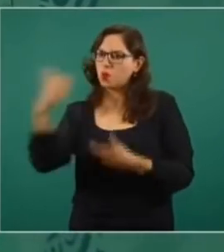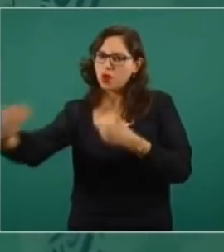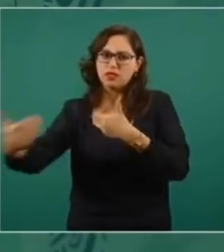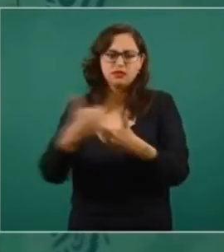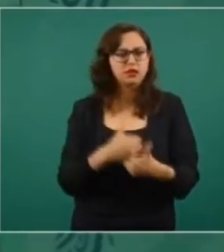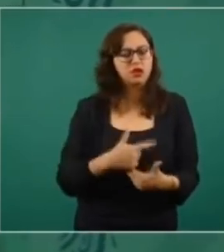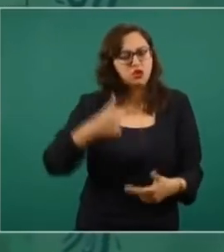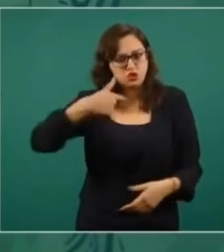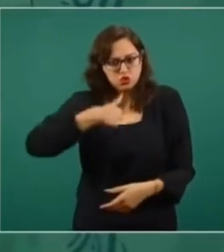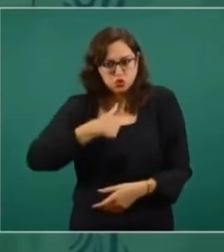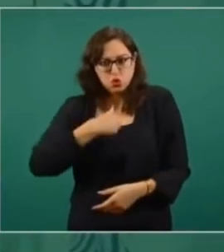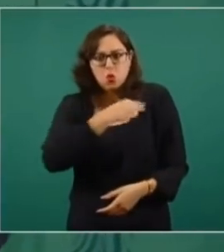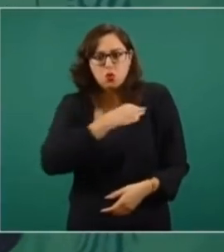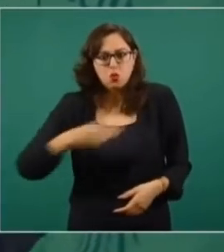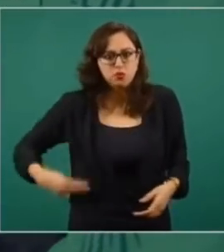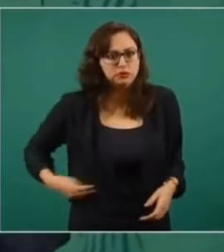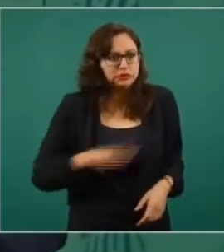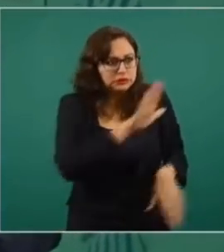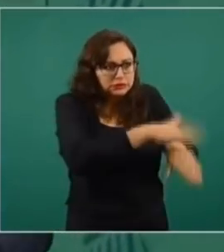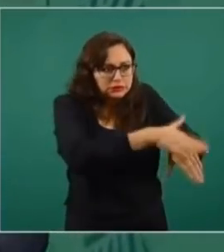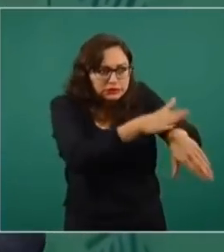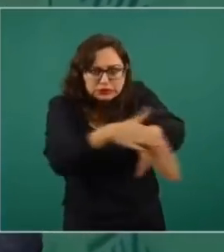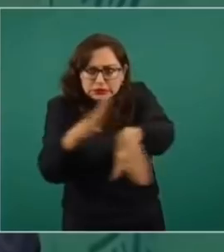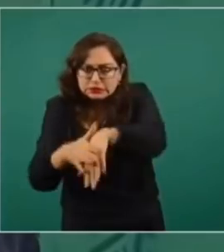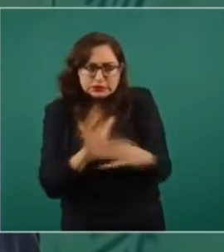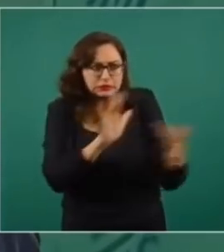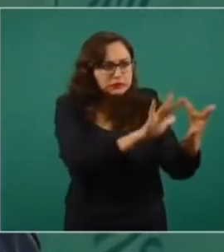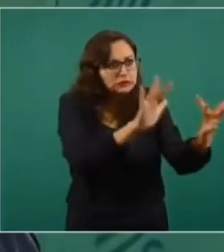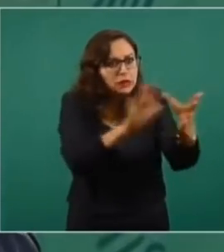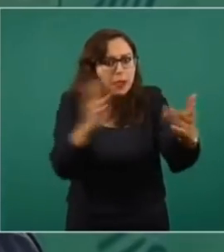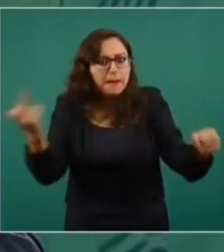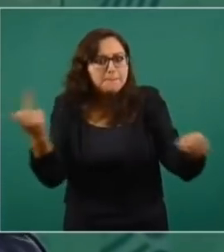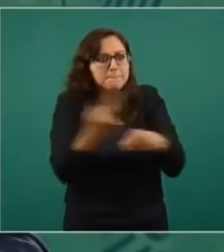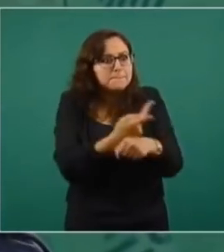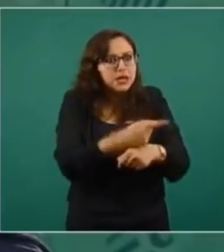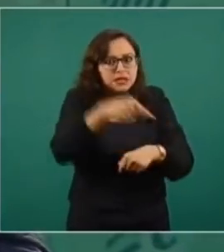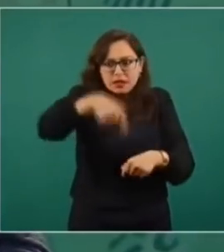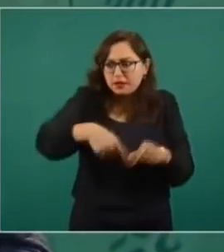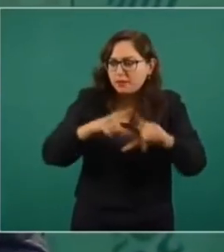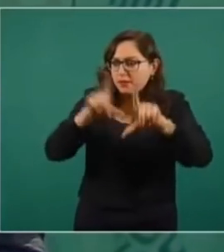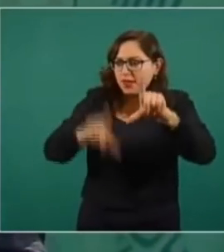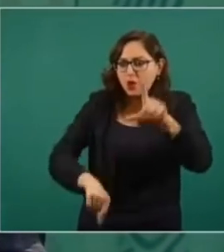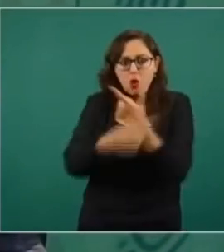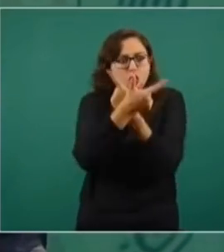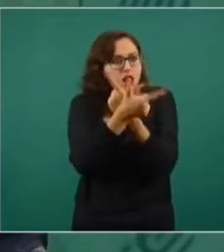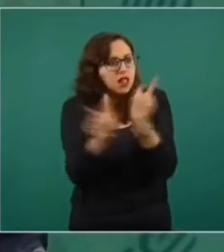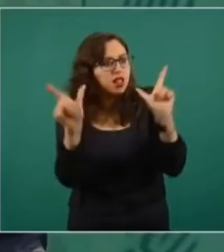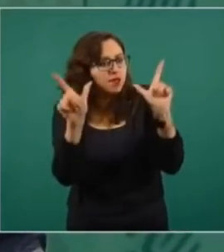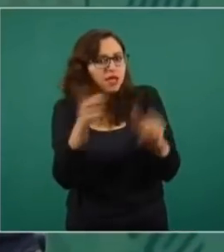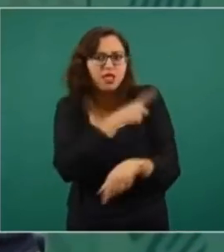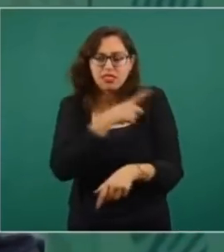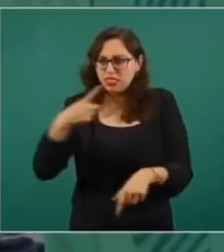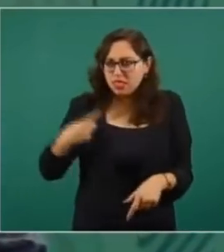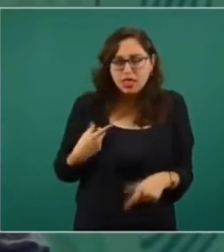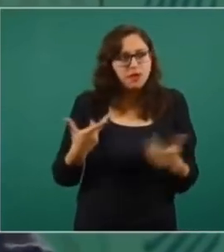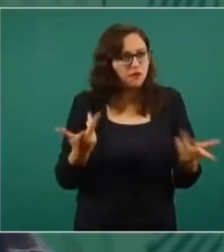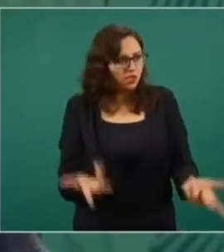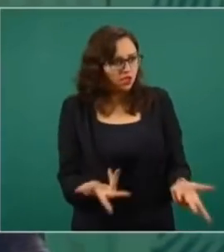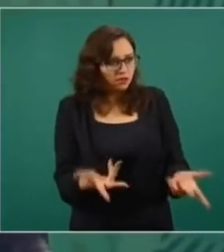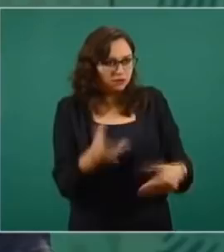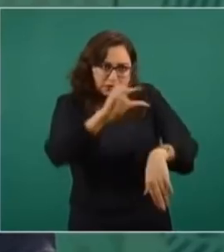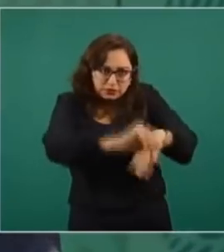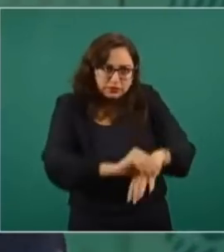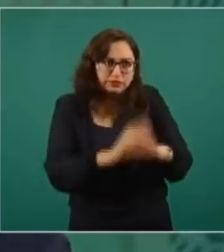les dije, bueno, a ver, la movilidad en este país y la libertad de tránsito está garantizada. Entonces, el presidente ha apelado